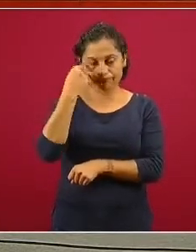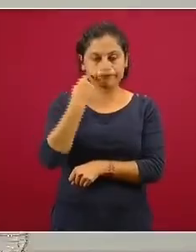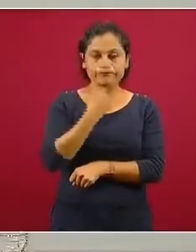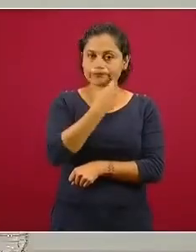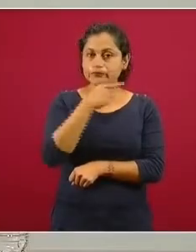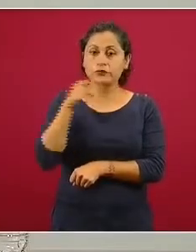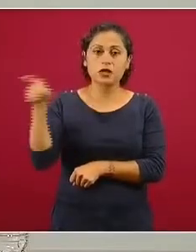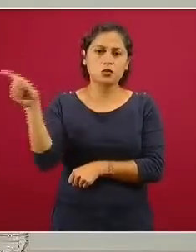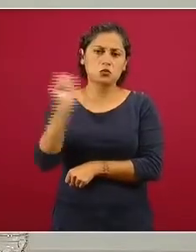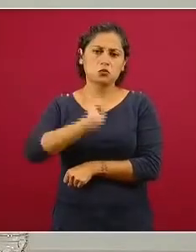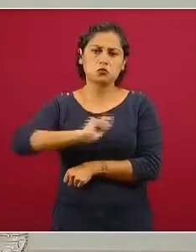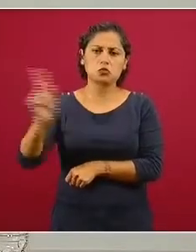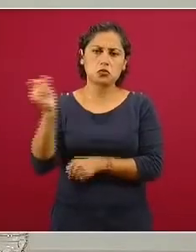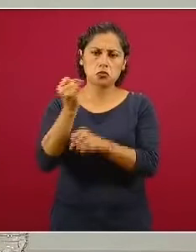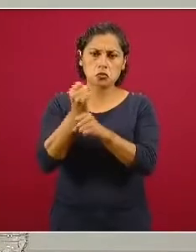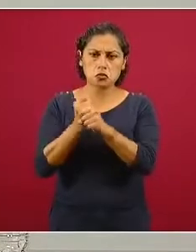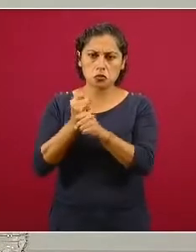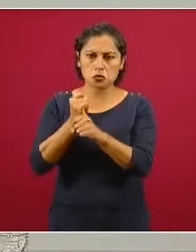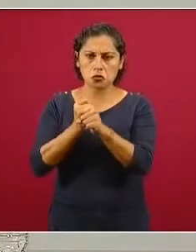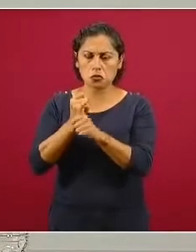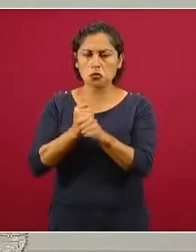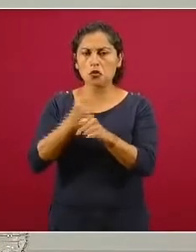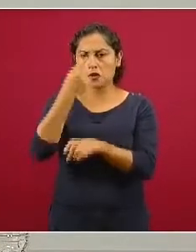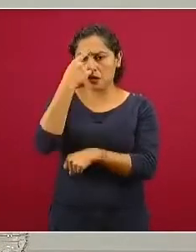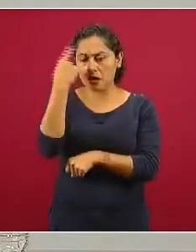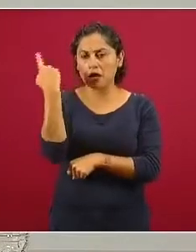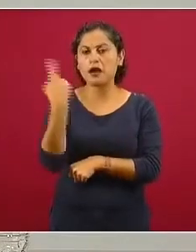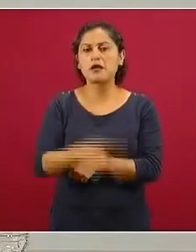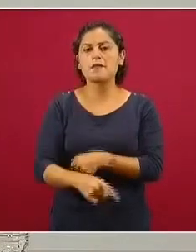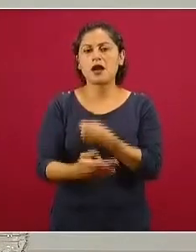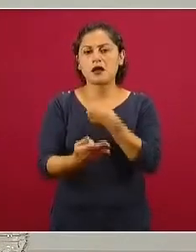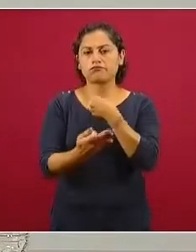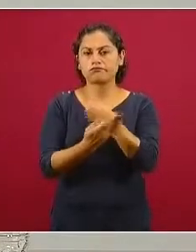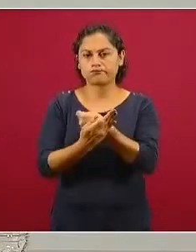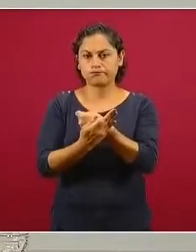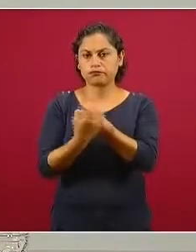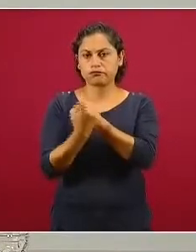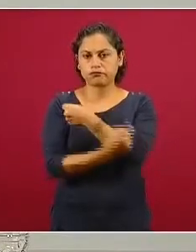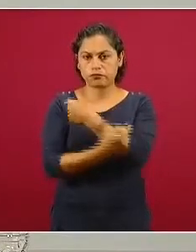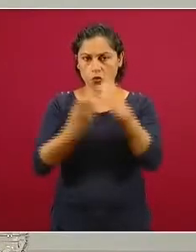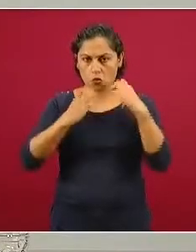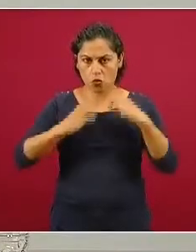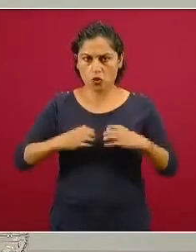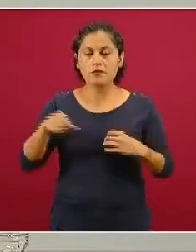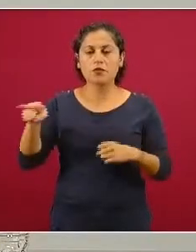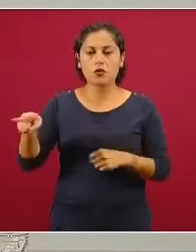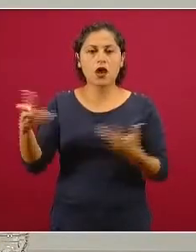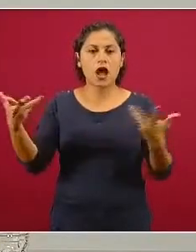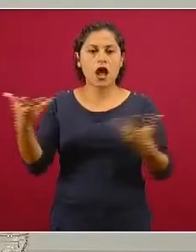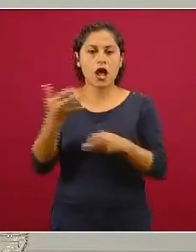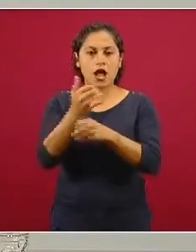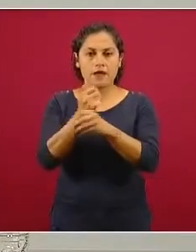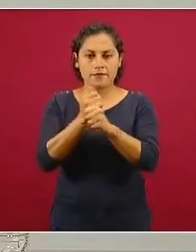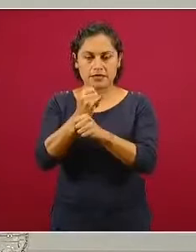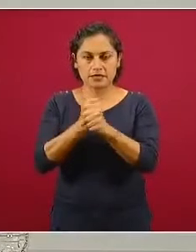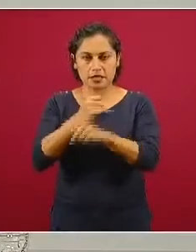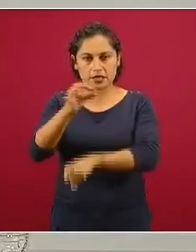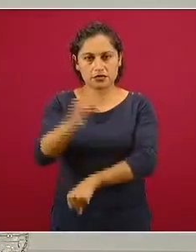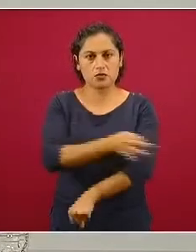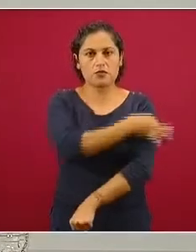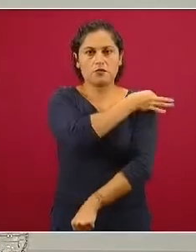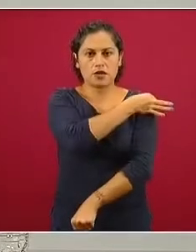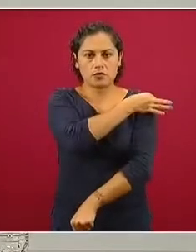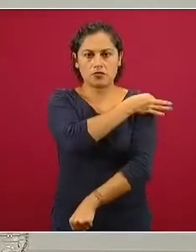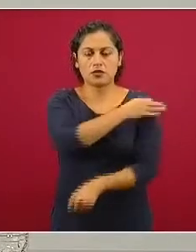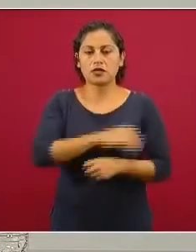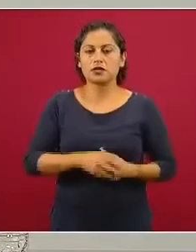el estudio de la respuesta inmunitaria y del desarrollo de vacunas. Él está participando en el desarrollo de vacunas dentro de